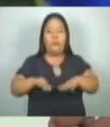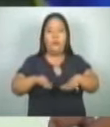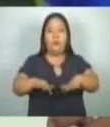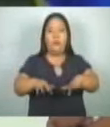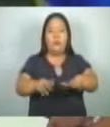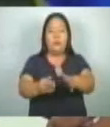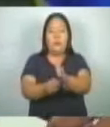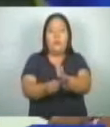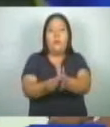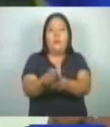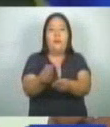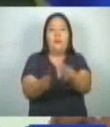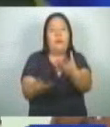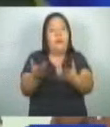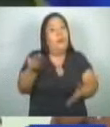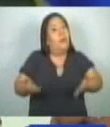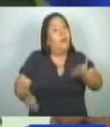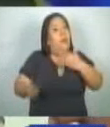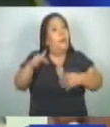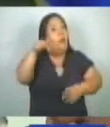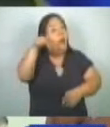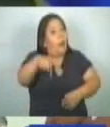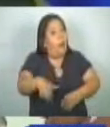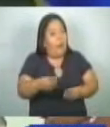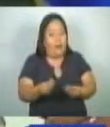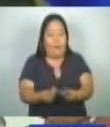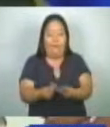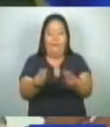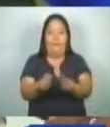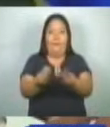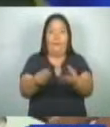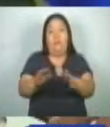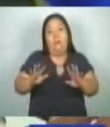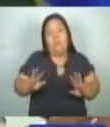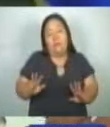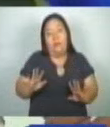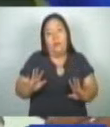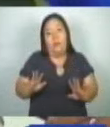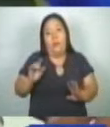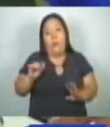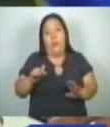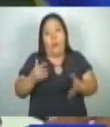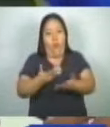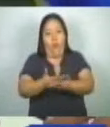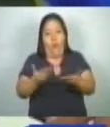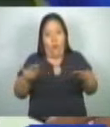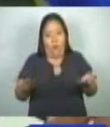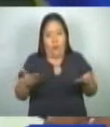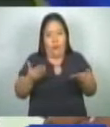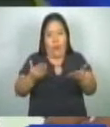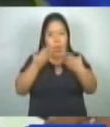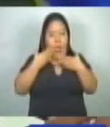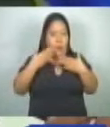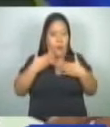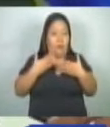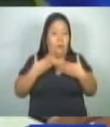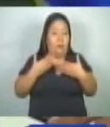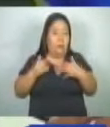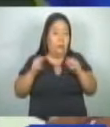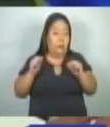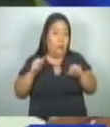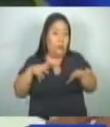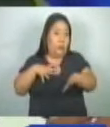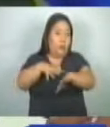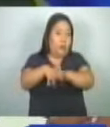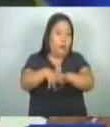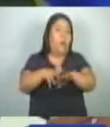acá probablemente donde traen estos minerales que también se manifiestan.